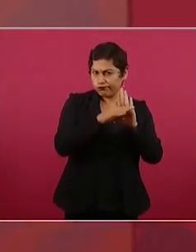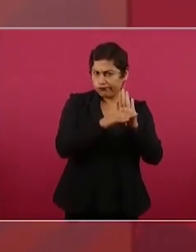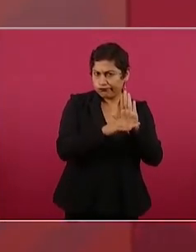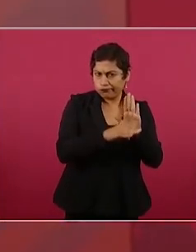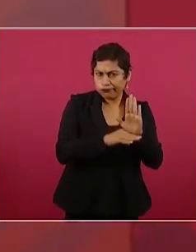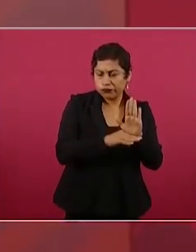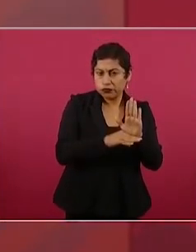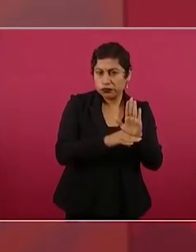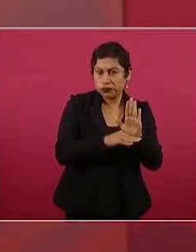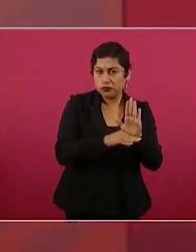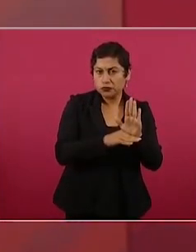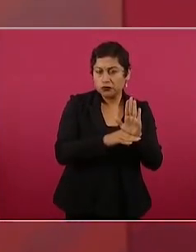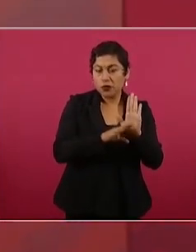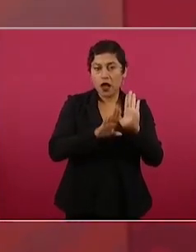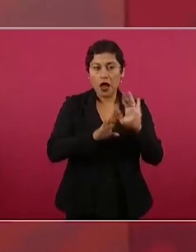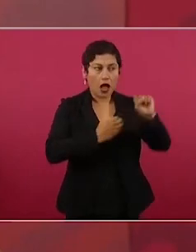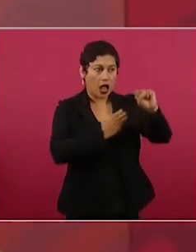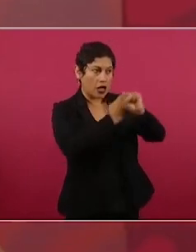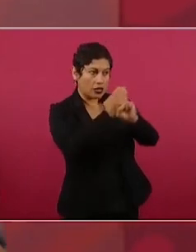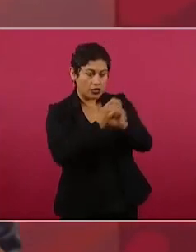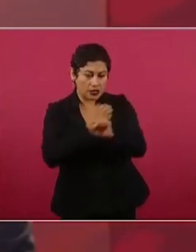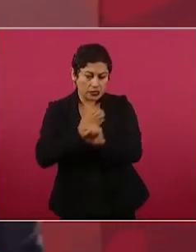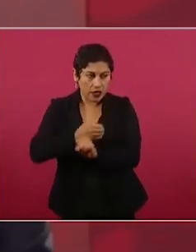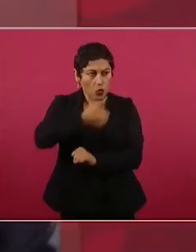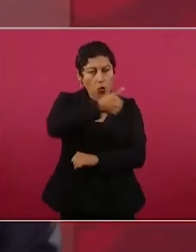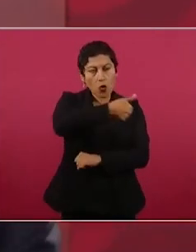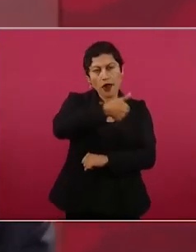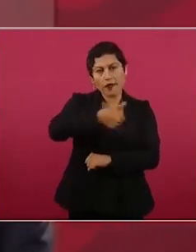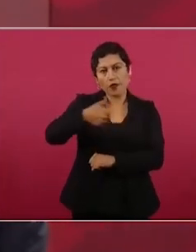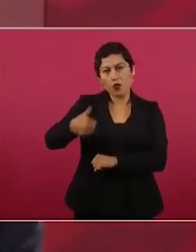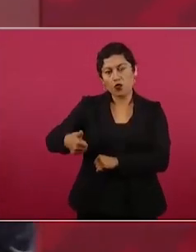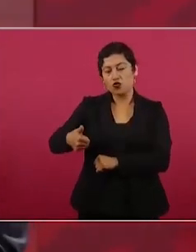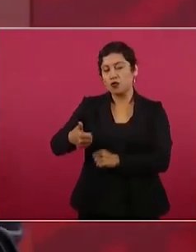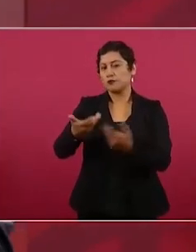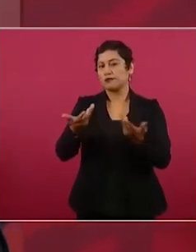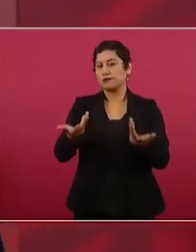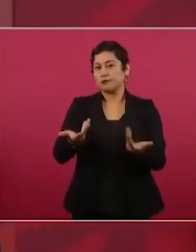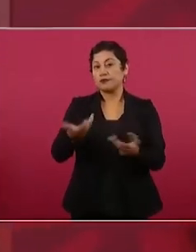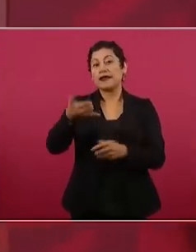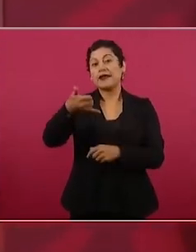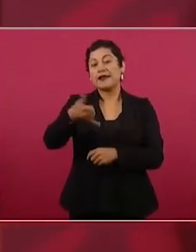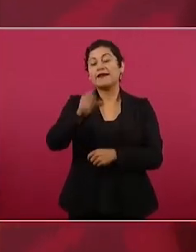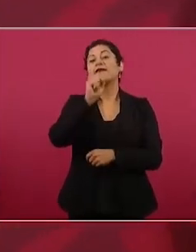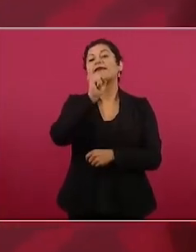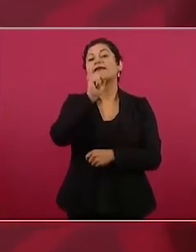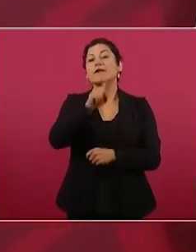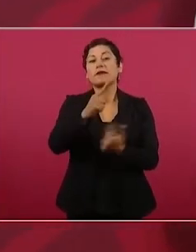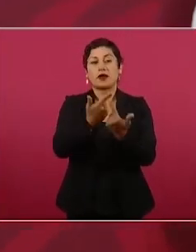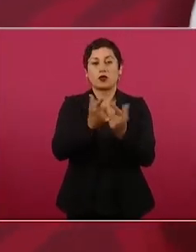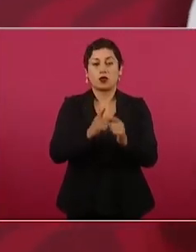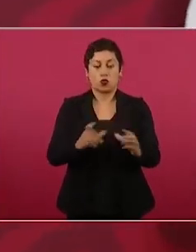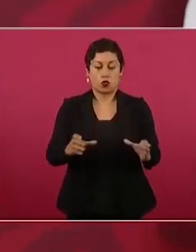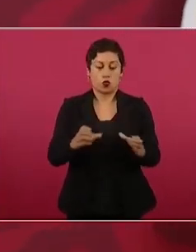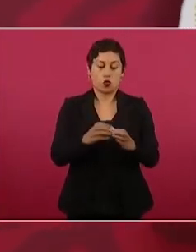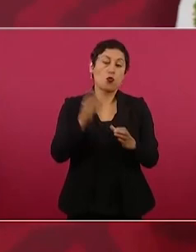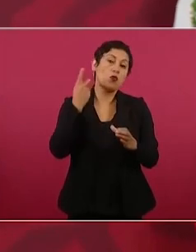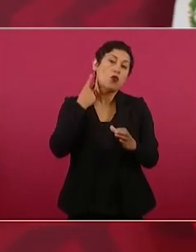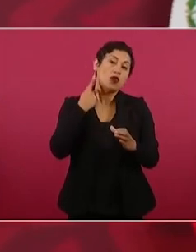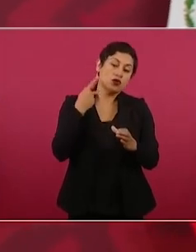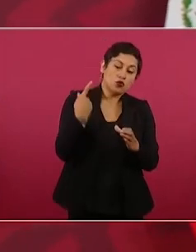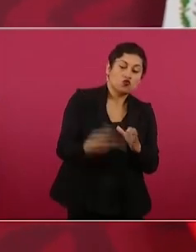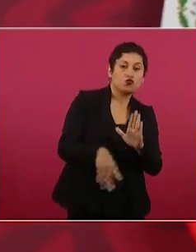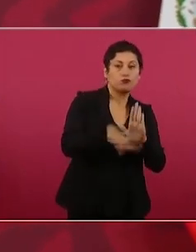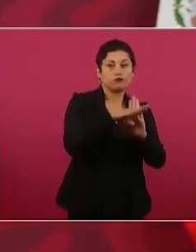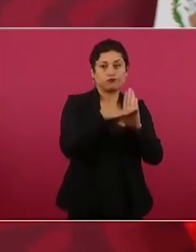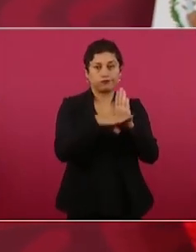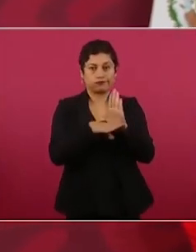de cada estado si y también los estatutos de los partidos no tengo